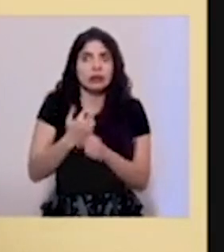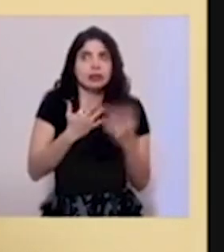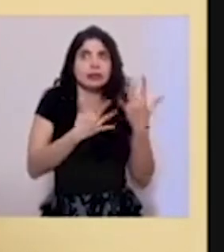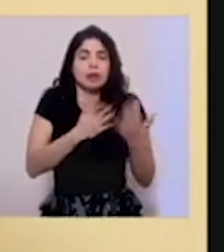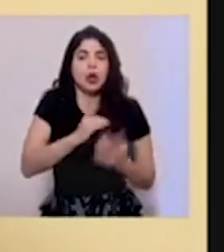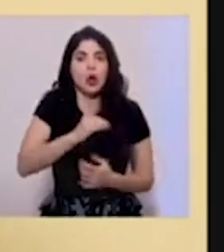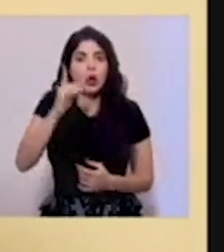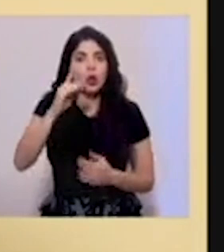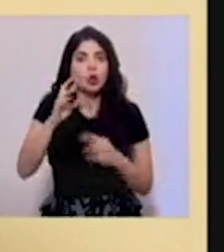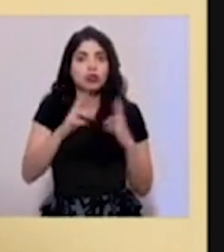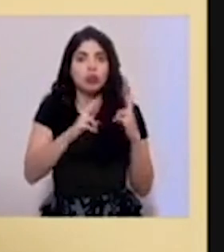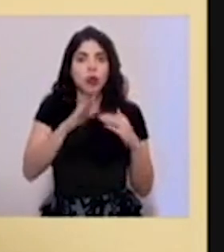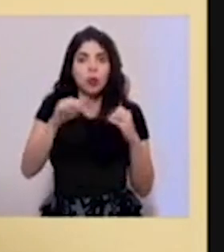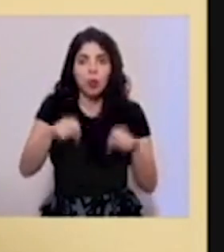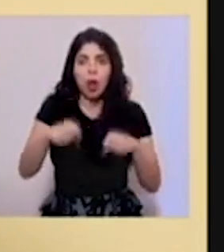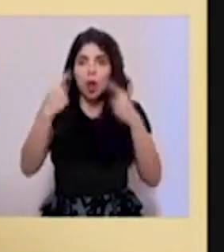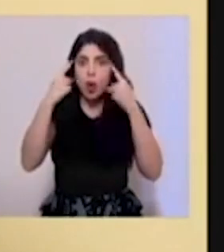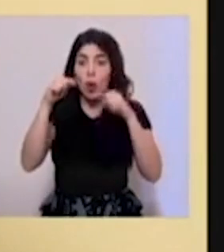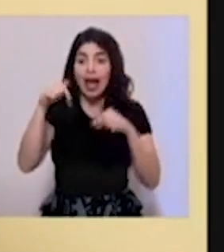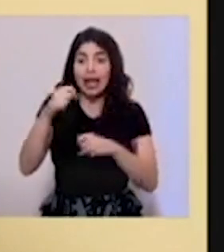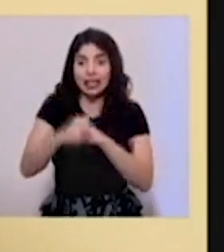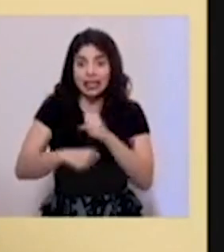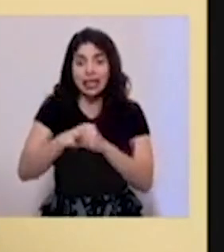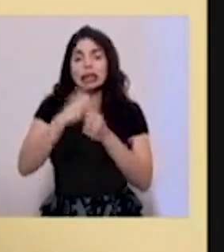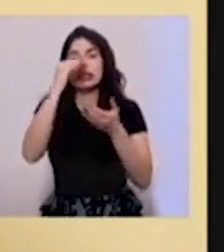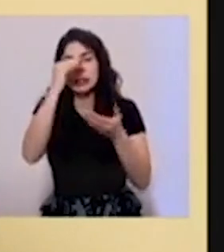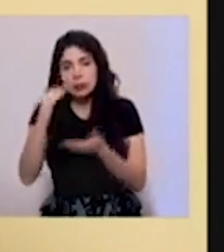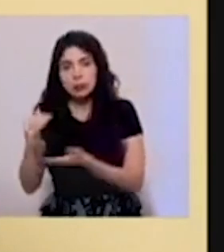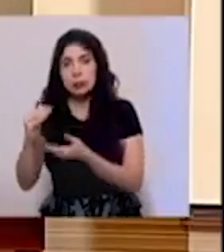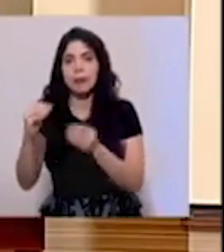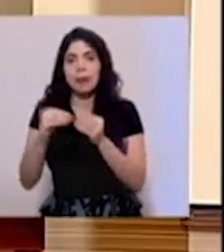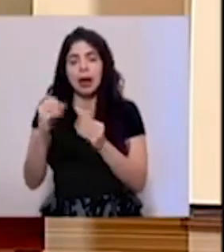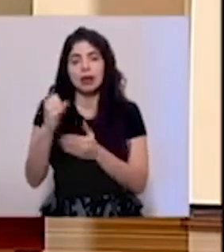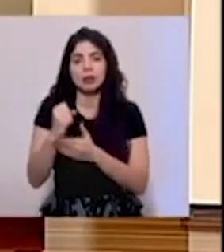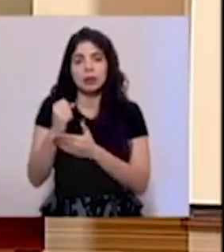que todos lo logremos, que este año podamos rehusar los homicidios nuevamente.